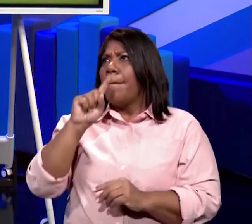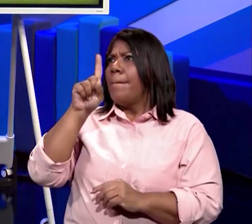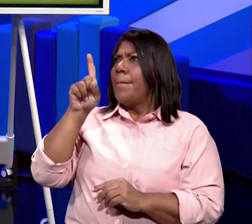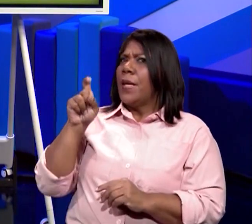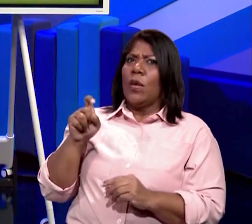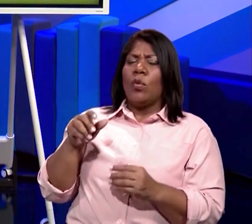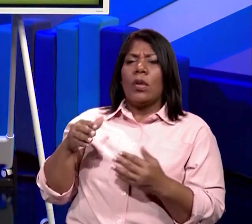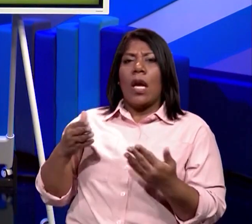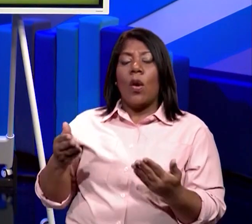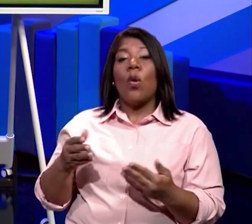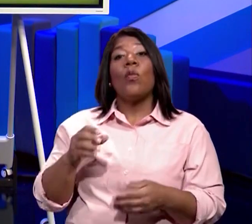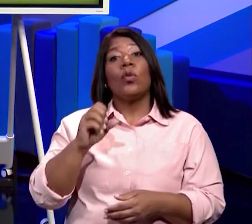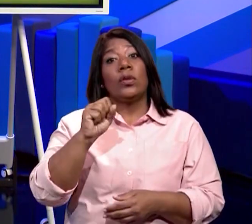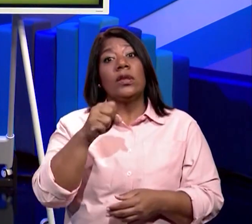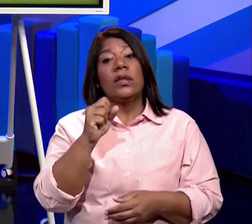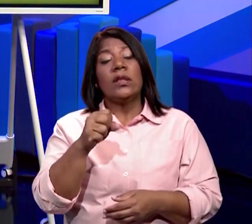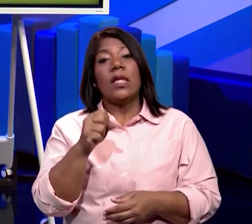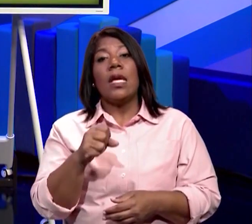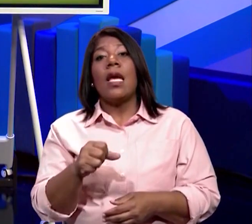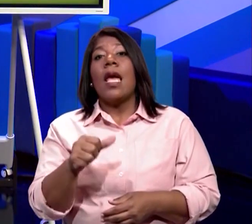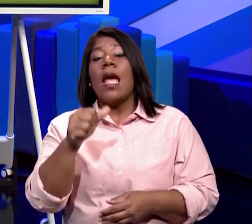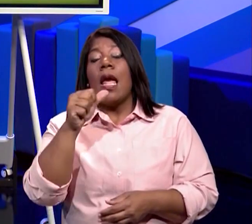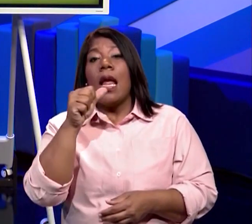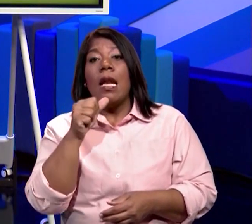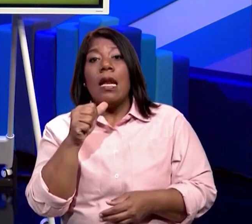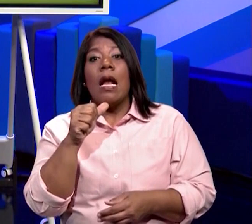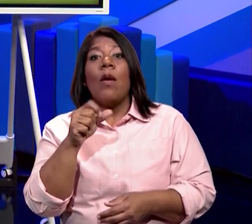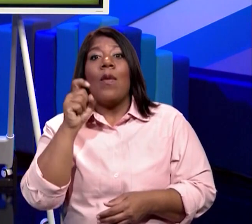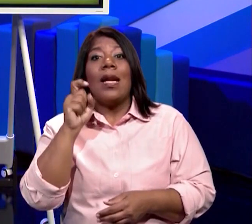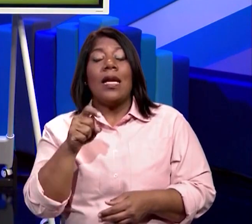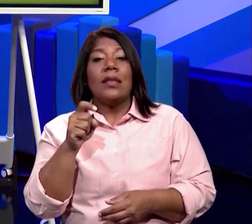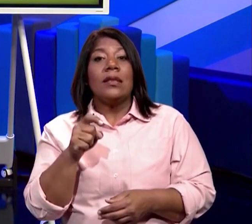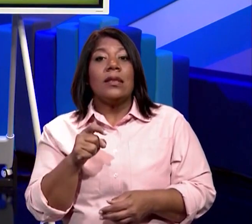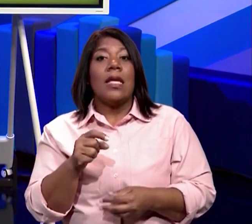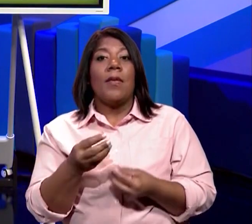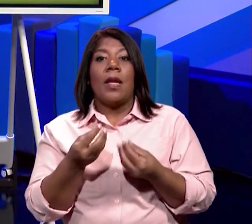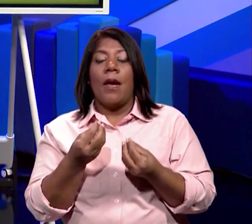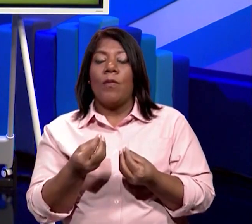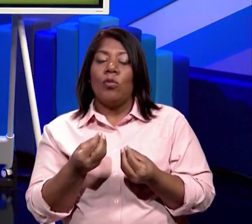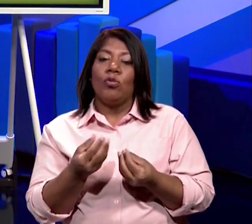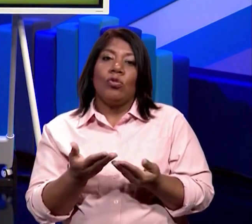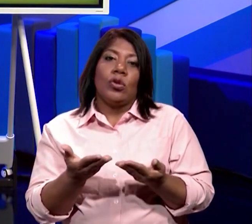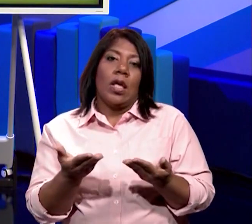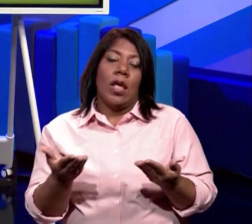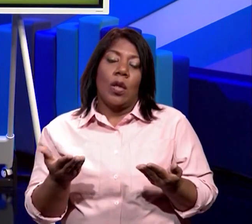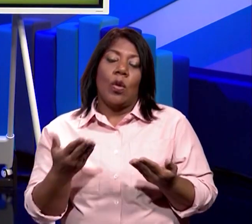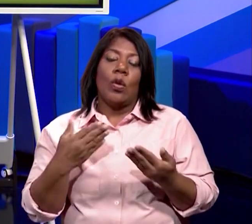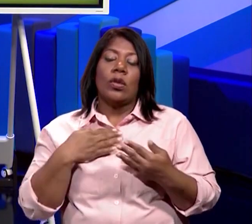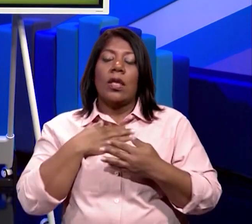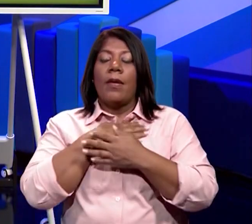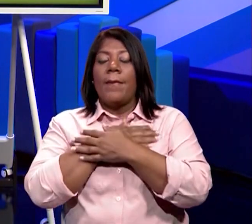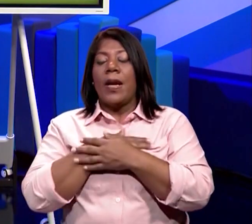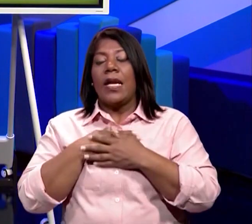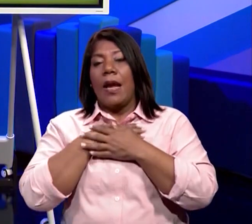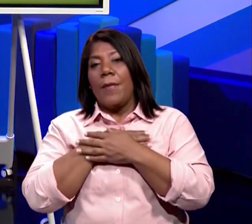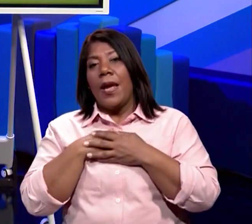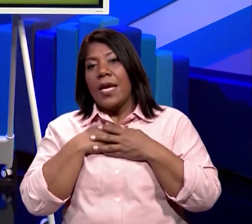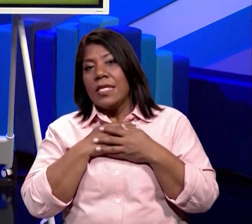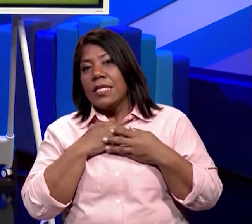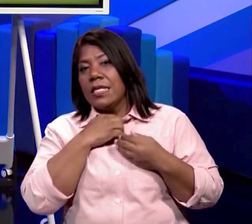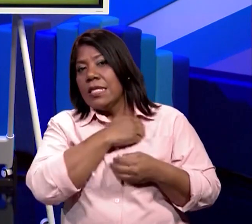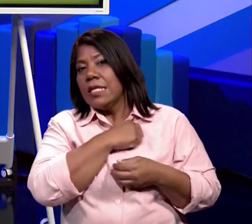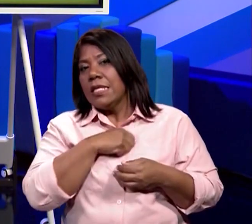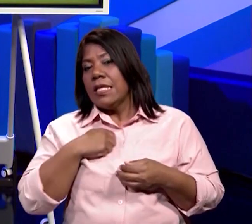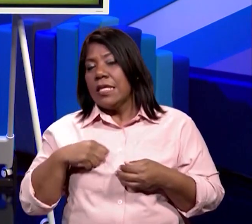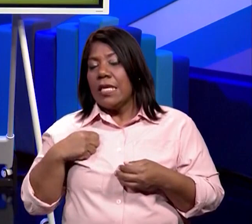Teresita? Porque el agua nosotros lo utilizamos para muchas cosas. Para bañarnos, para cocinar, para lavar la